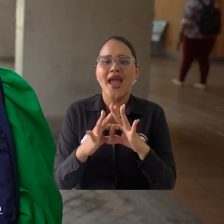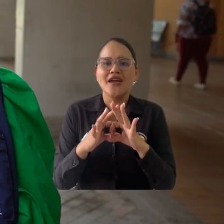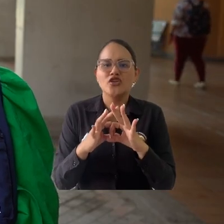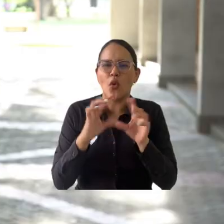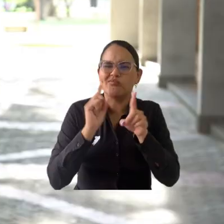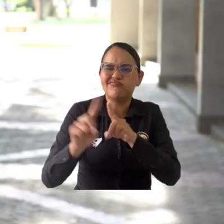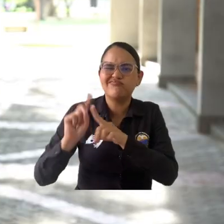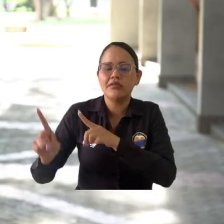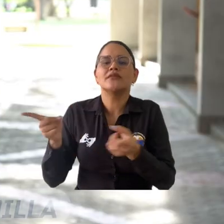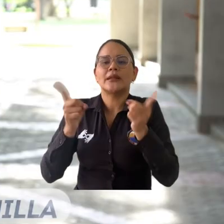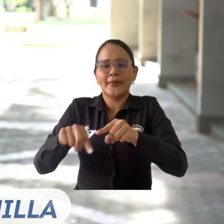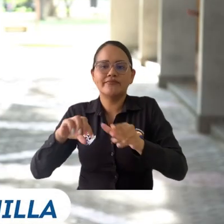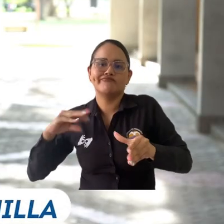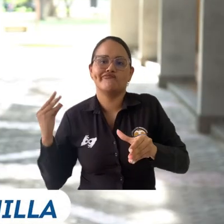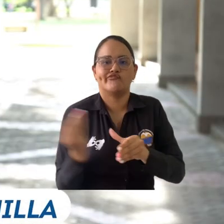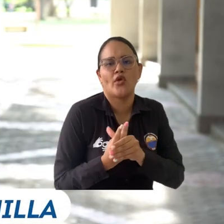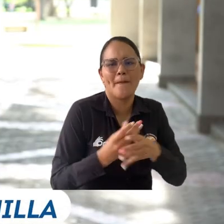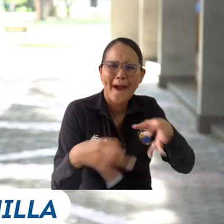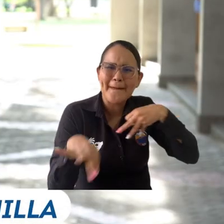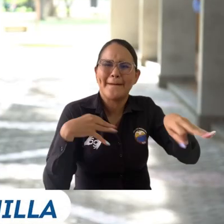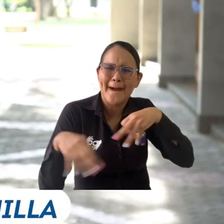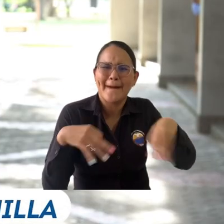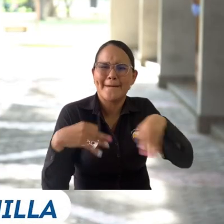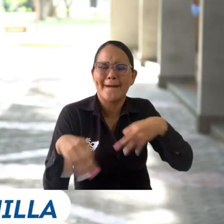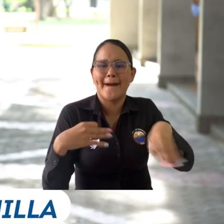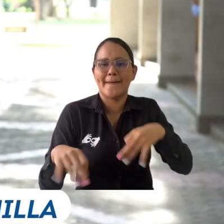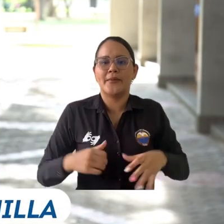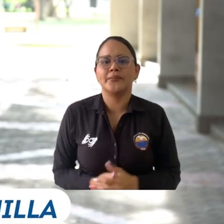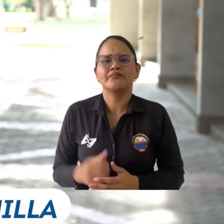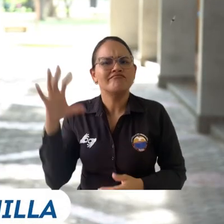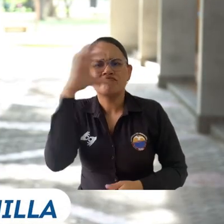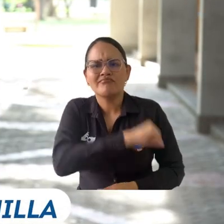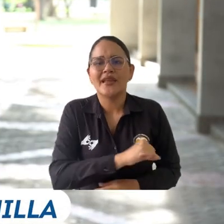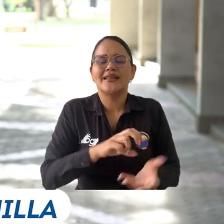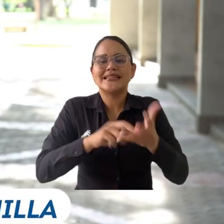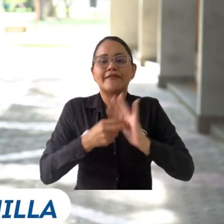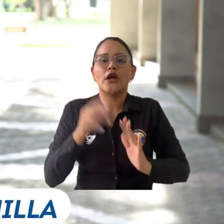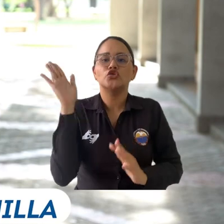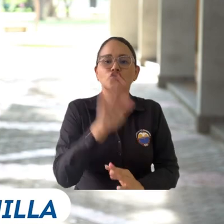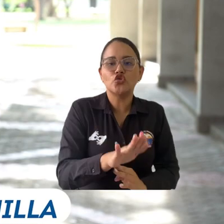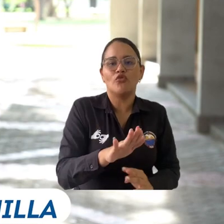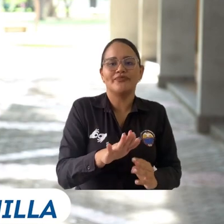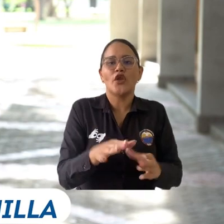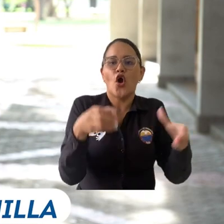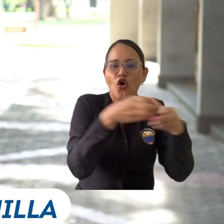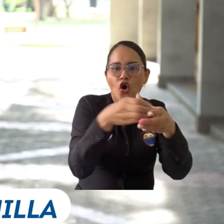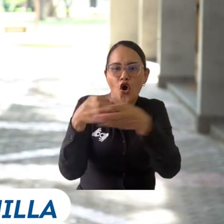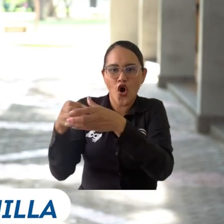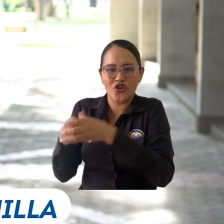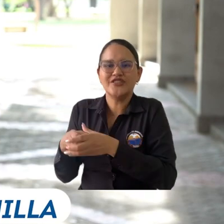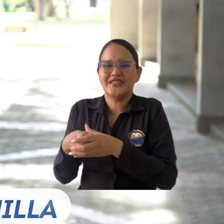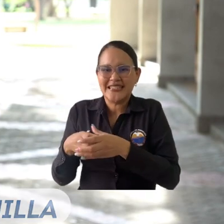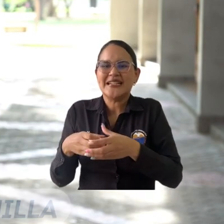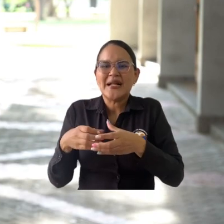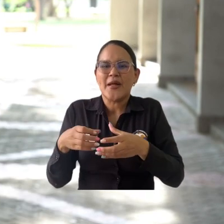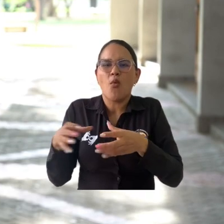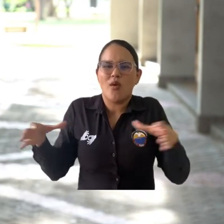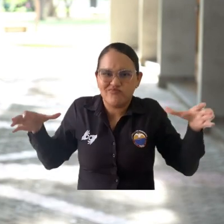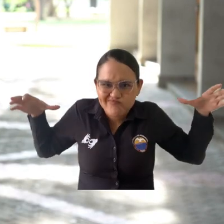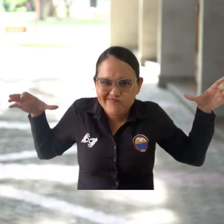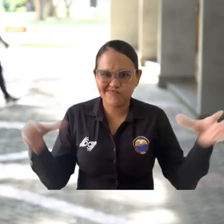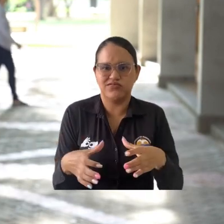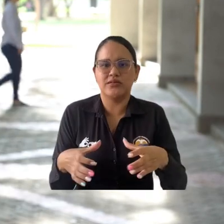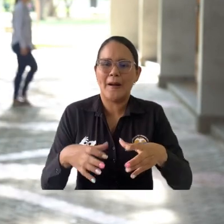inclusión. Y este ejercicio puntualmente hizo posible que diferentes organizaciones estemos en un mismo espacio